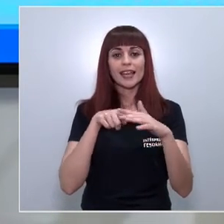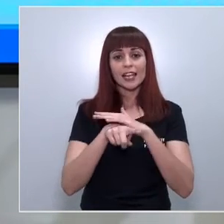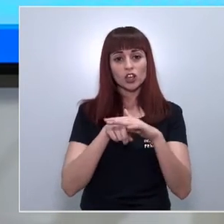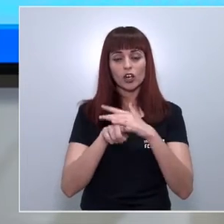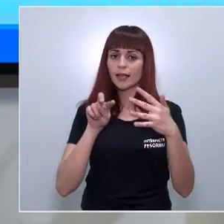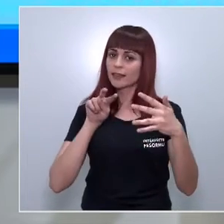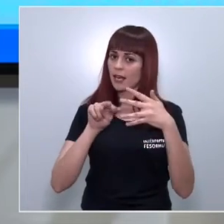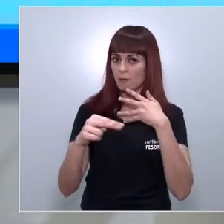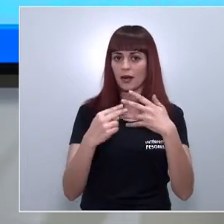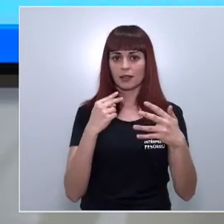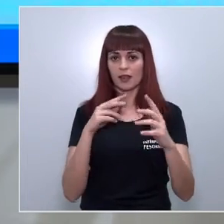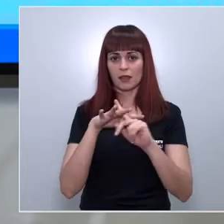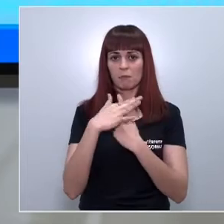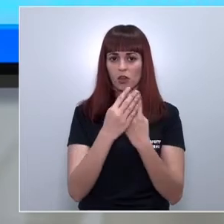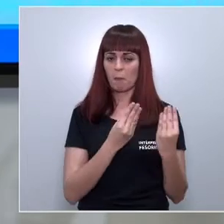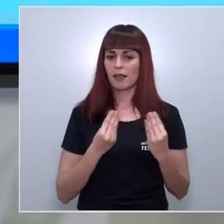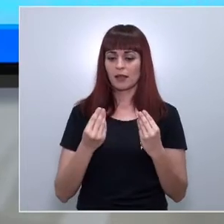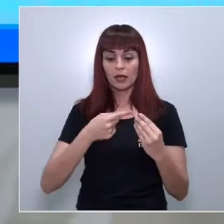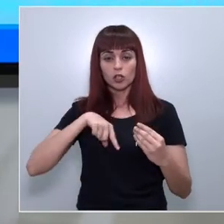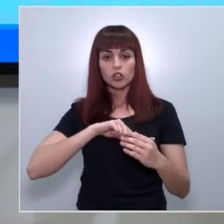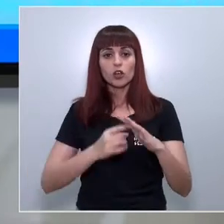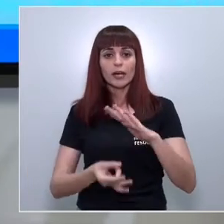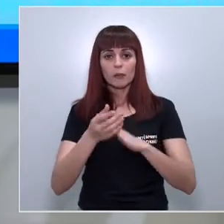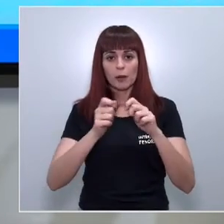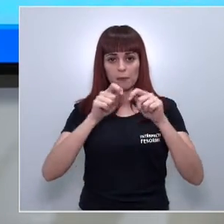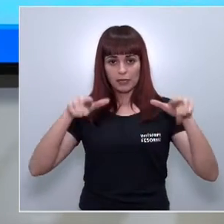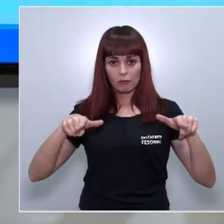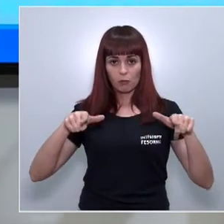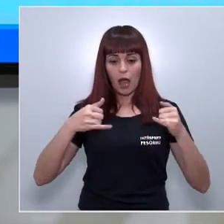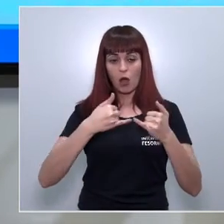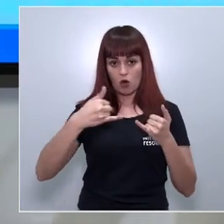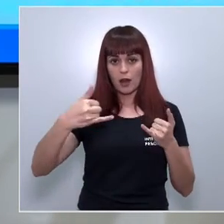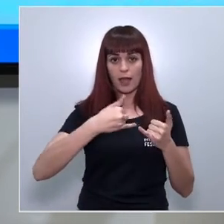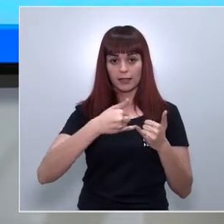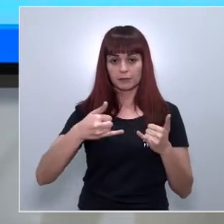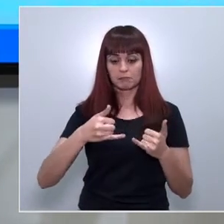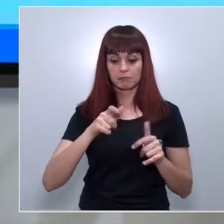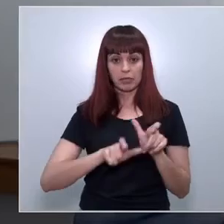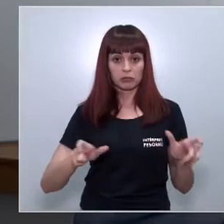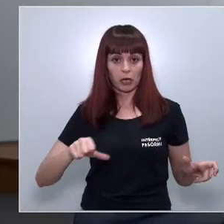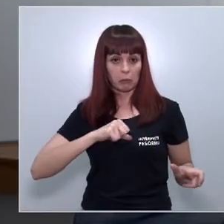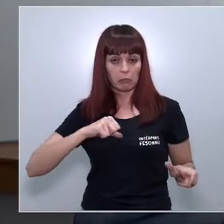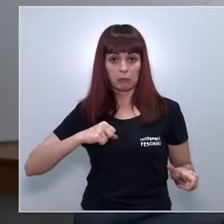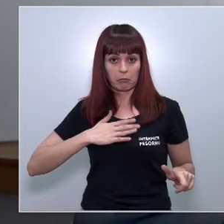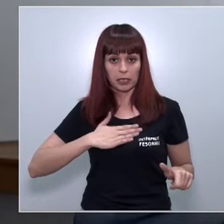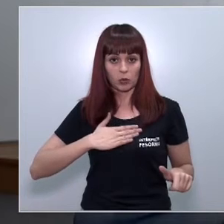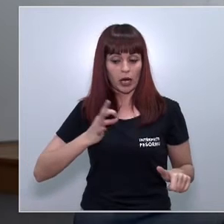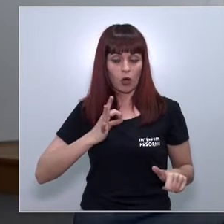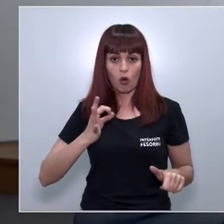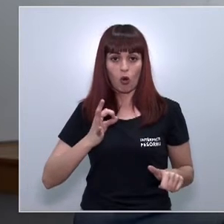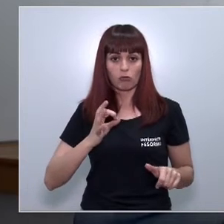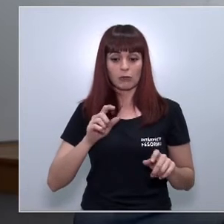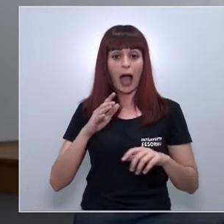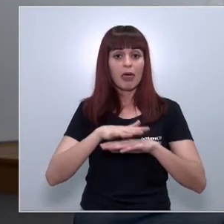expedientes medioambientales creamos una plataforma online que va a permitir a los particulares y a todas las